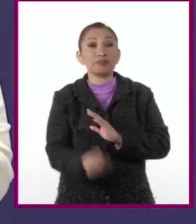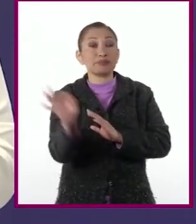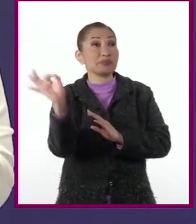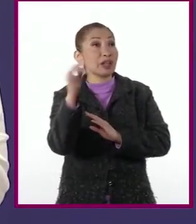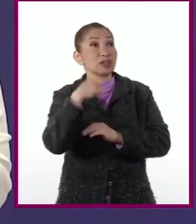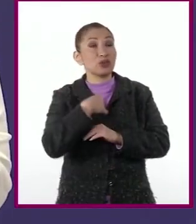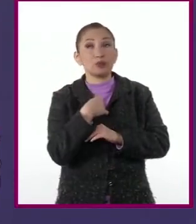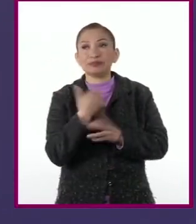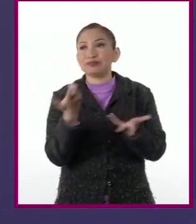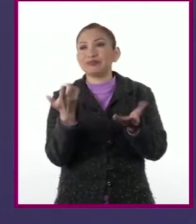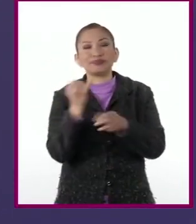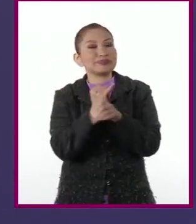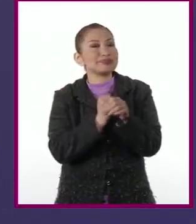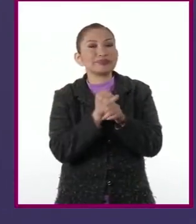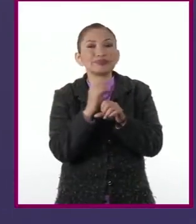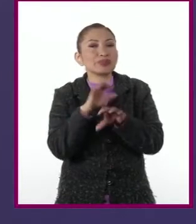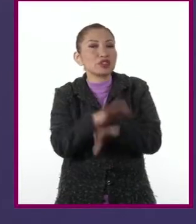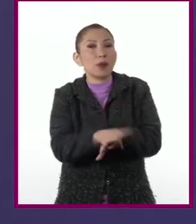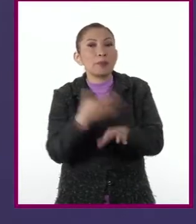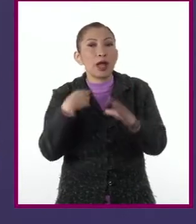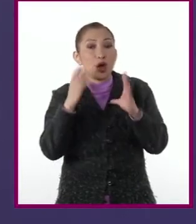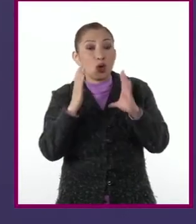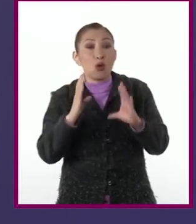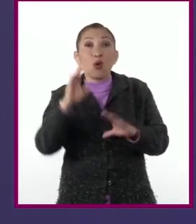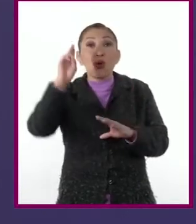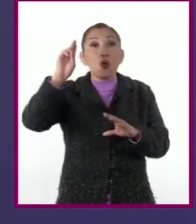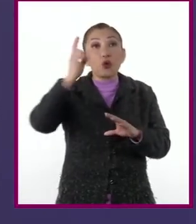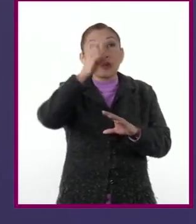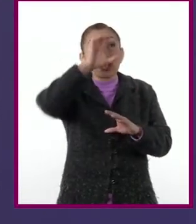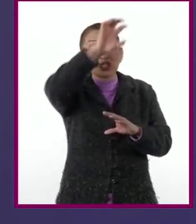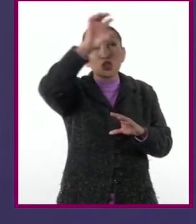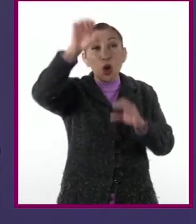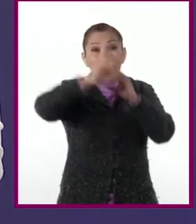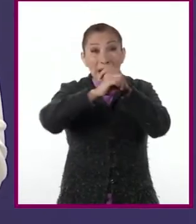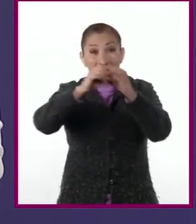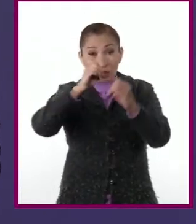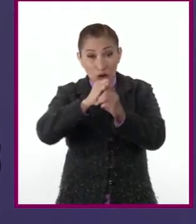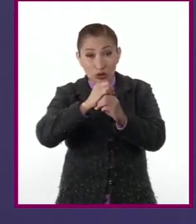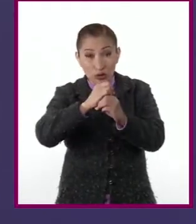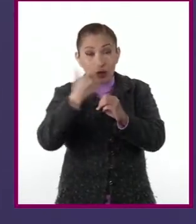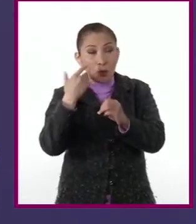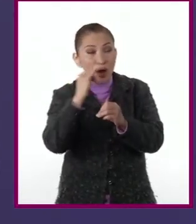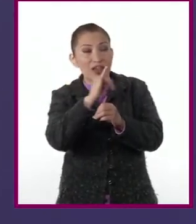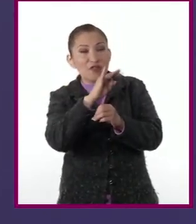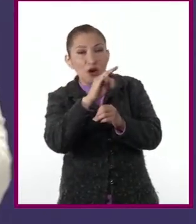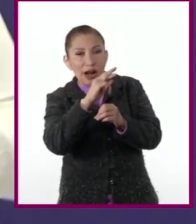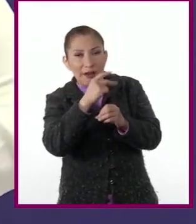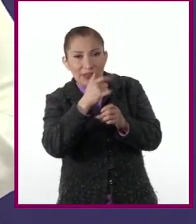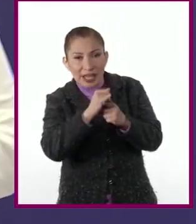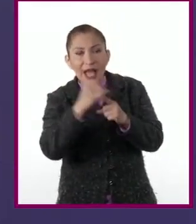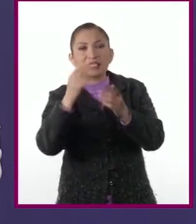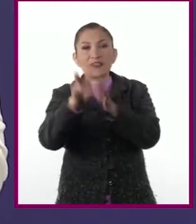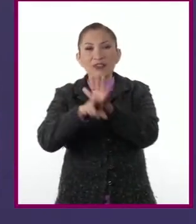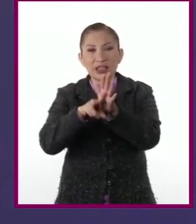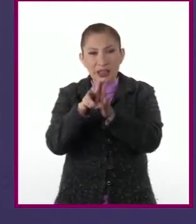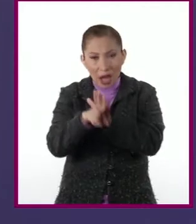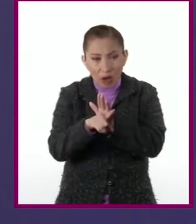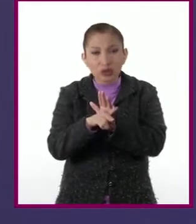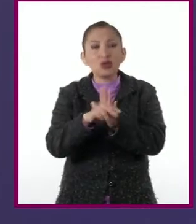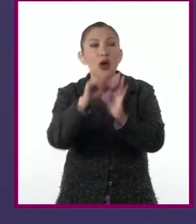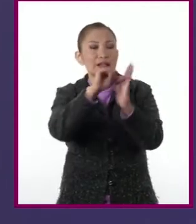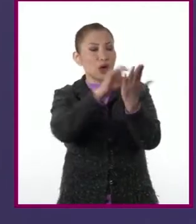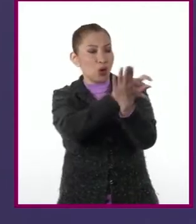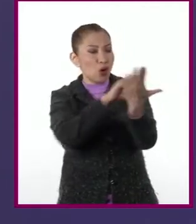estuviéramos investigando acerca de los cuerpos cósmicos, podríamos encontrar infografías, videos, artículos de